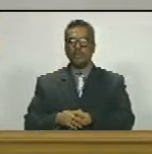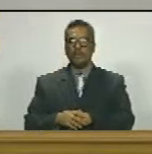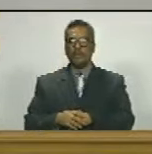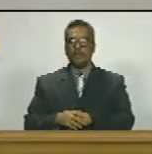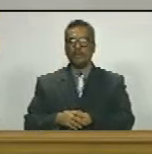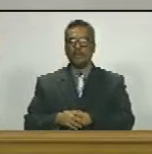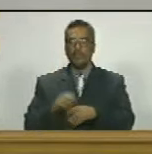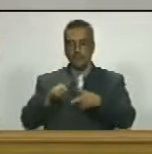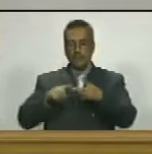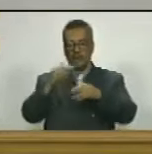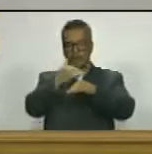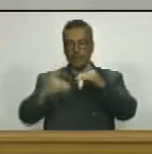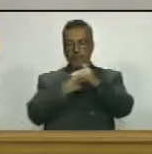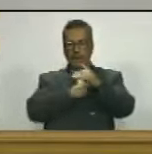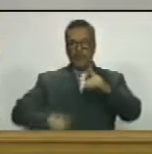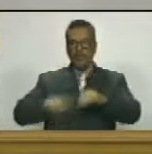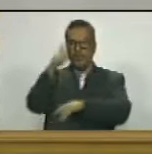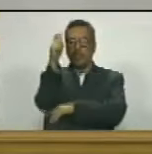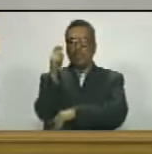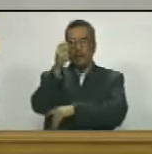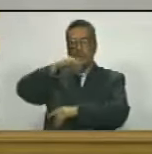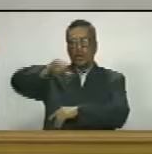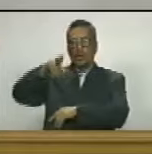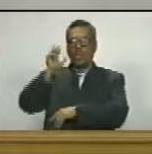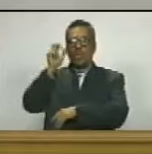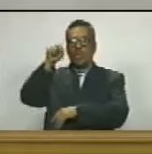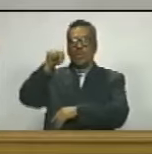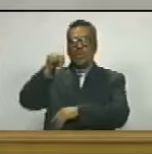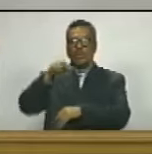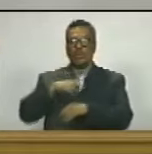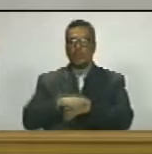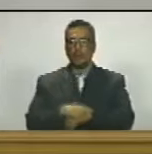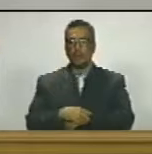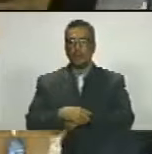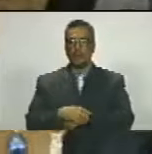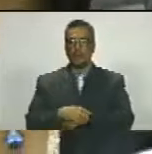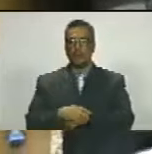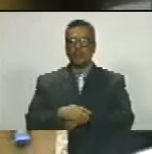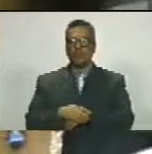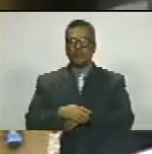segundo vicepresidente diputado juan carlos alvarado prato